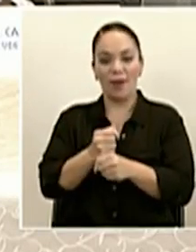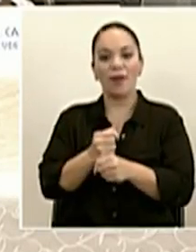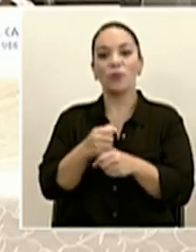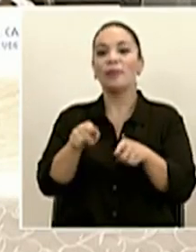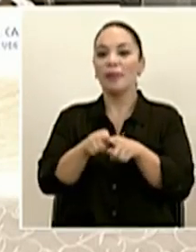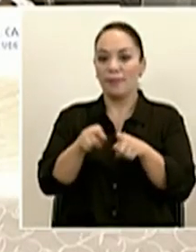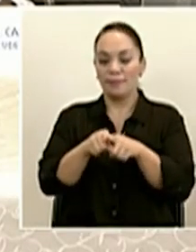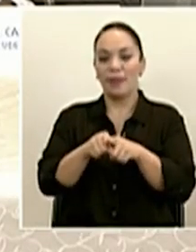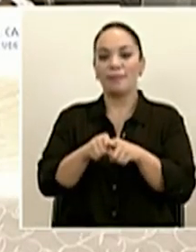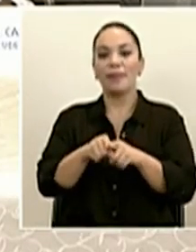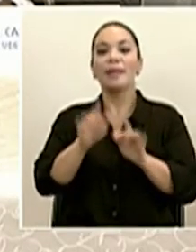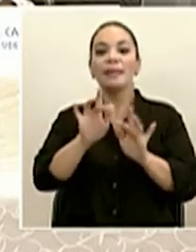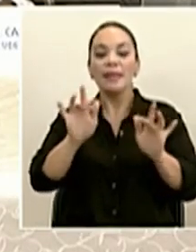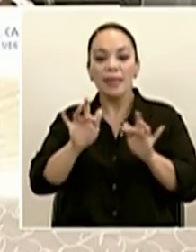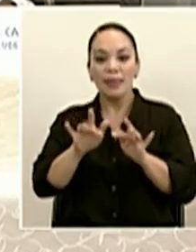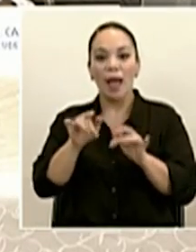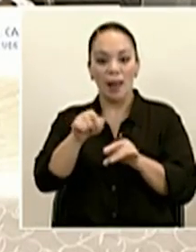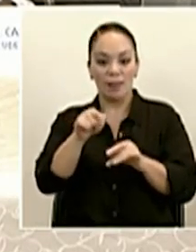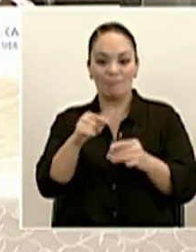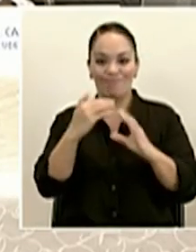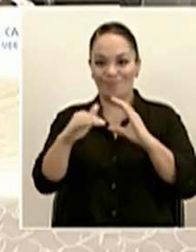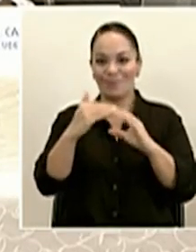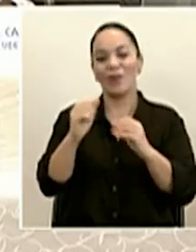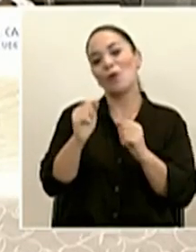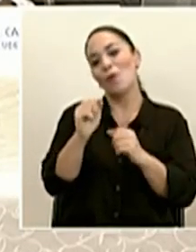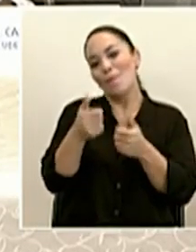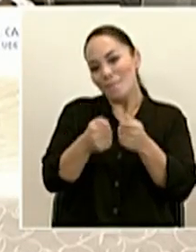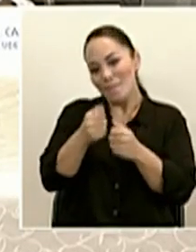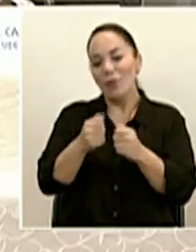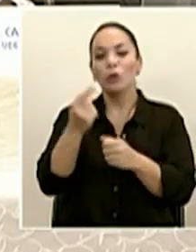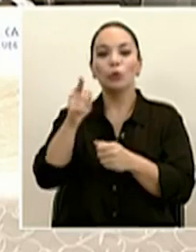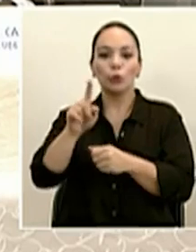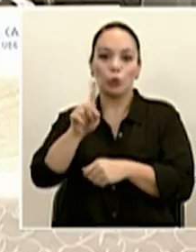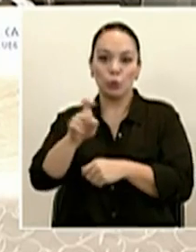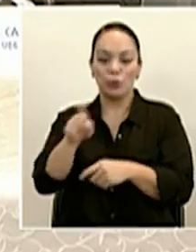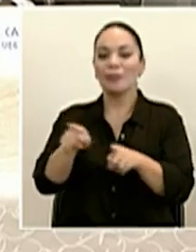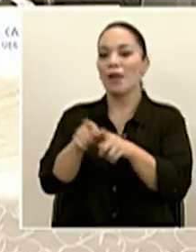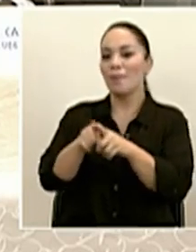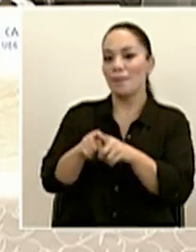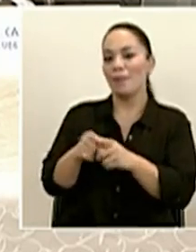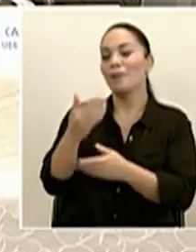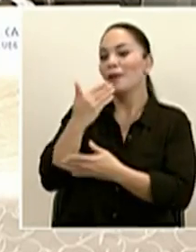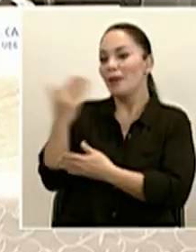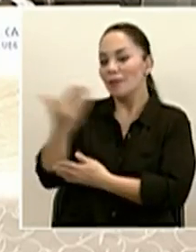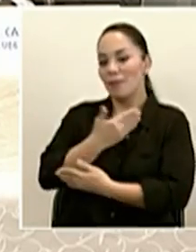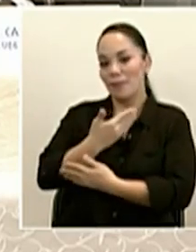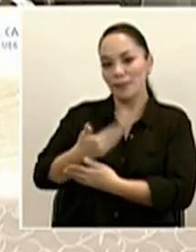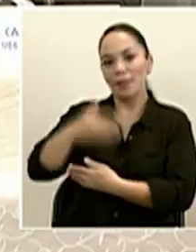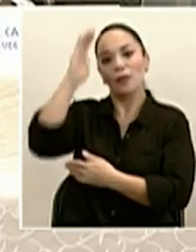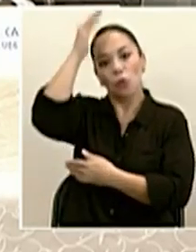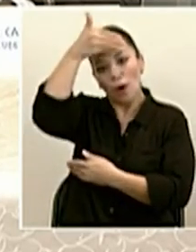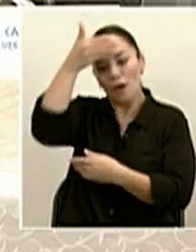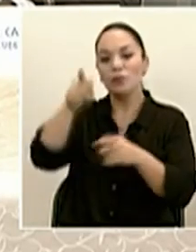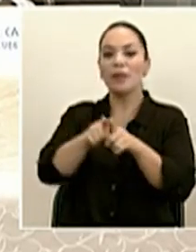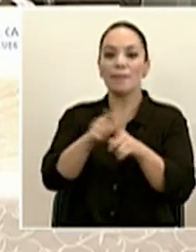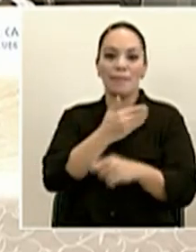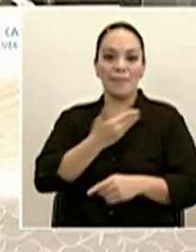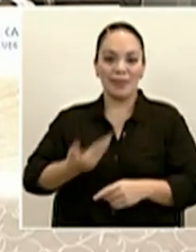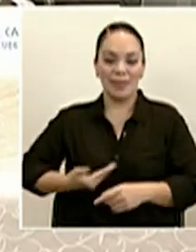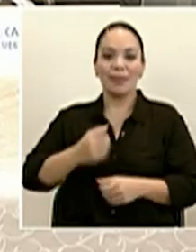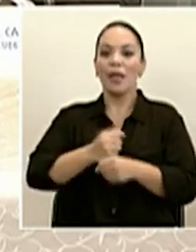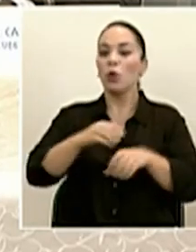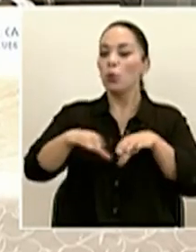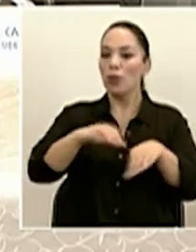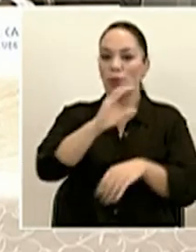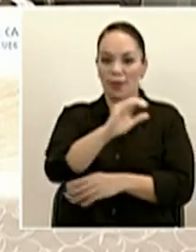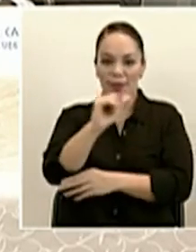digital con sus consultas. Le agradecemos también al señor presidente de la República, don Carlos Alvarado Quesada, el presidente ejecutivo de la Caja